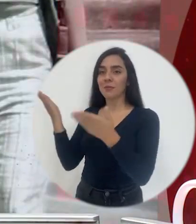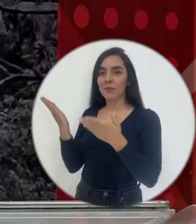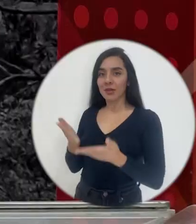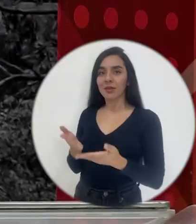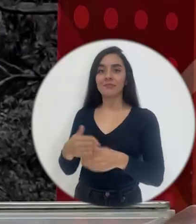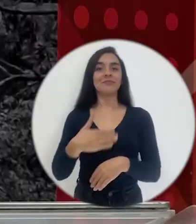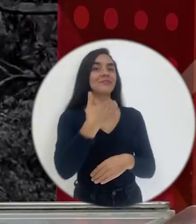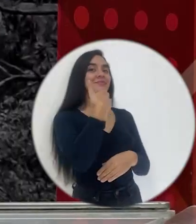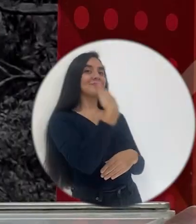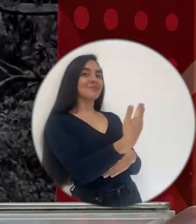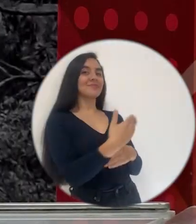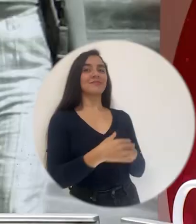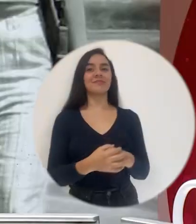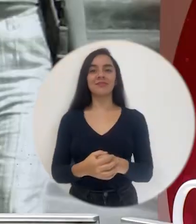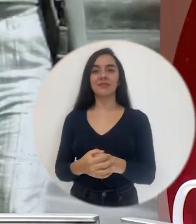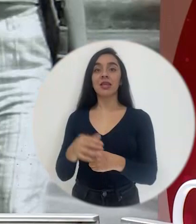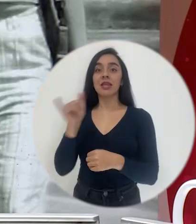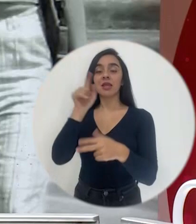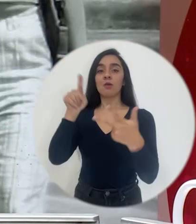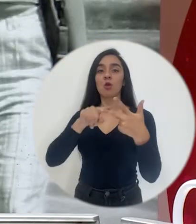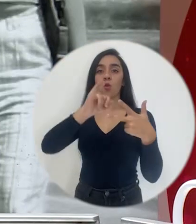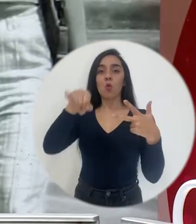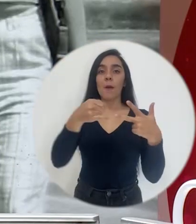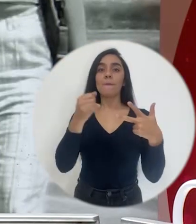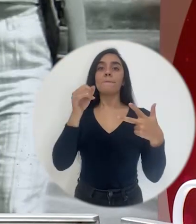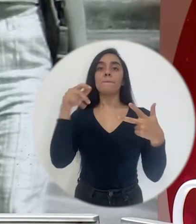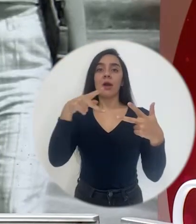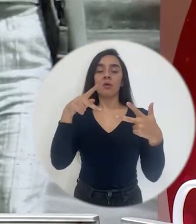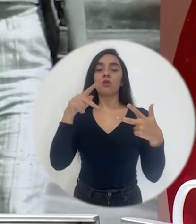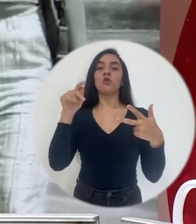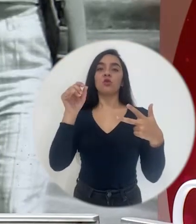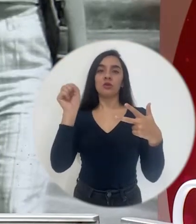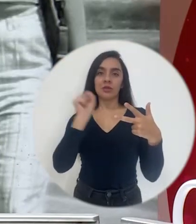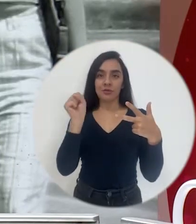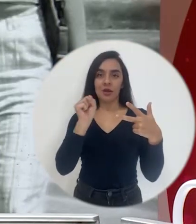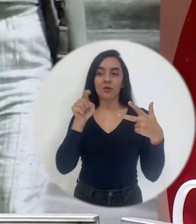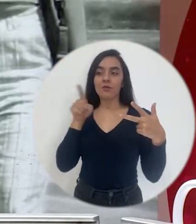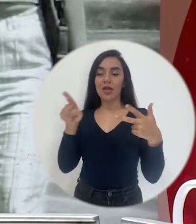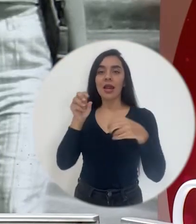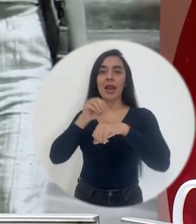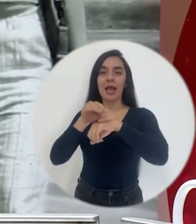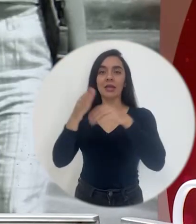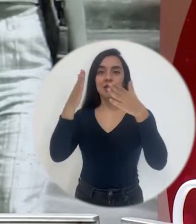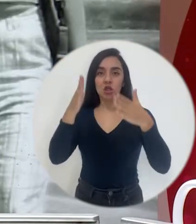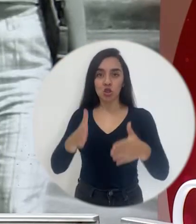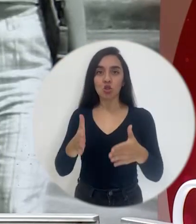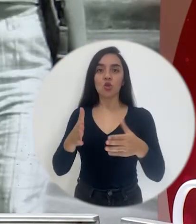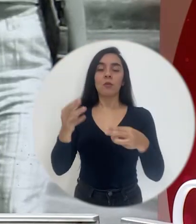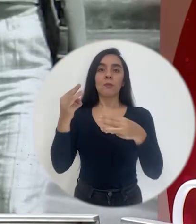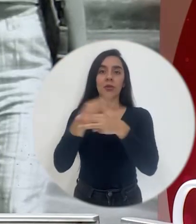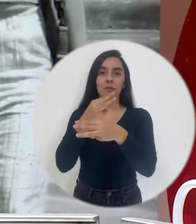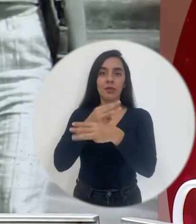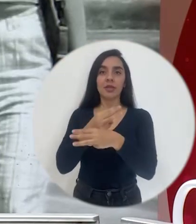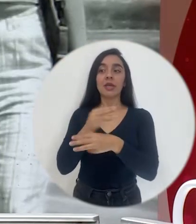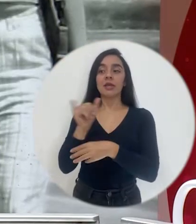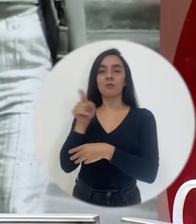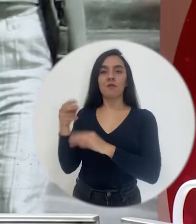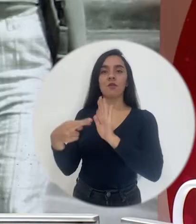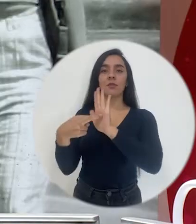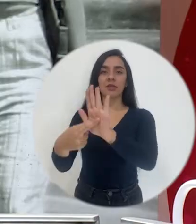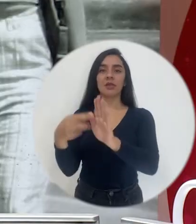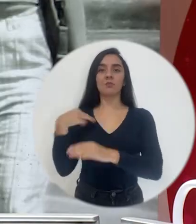bienvenida. Muchas gracias. Y también está con nosotros Juan Pablo Serrano Echeverría quien es asesor nacional de matemática y